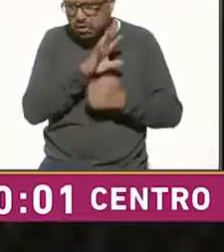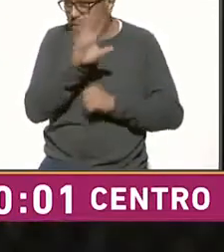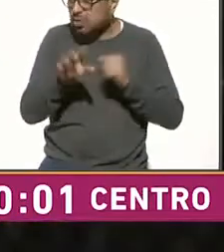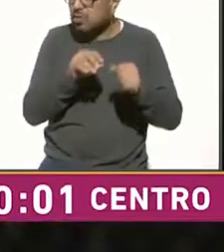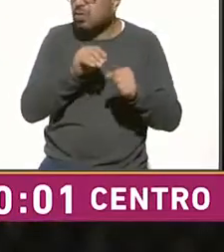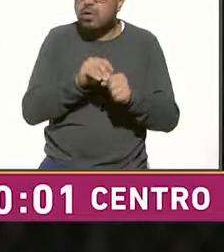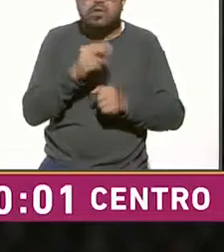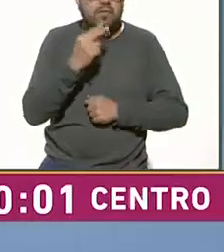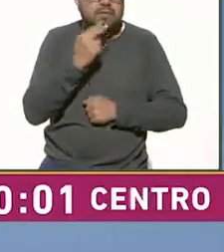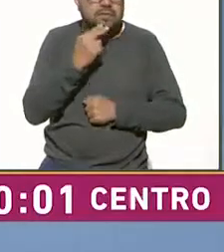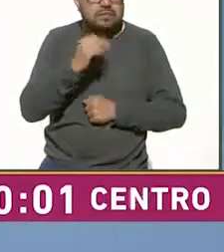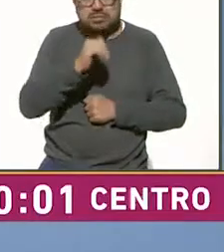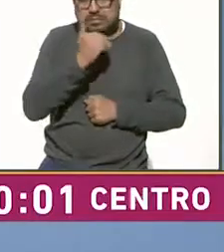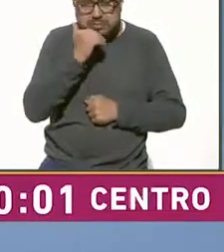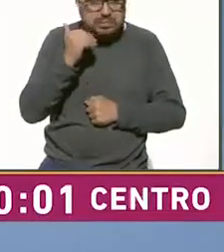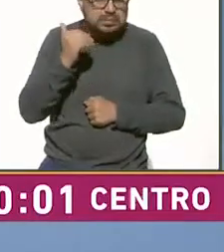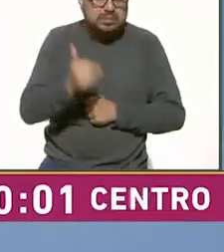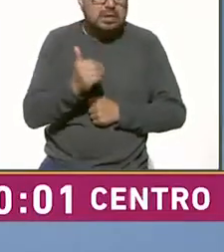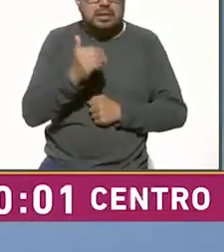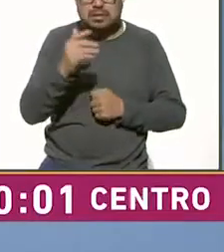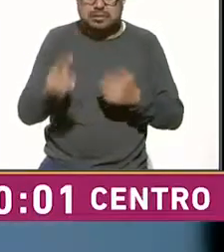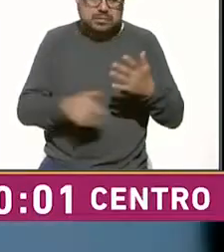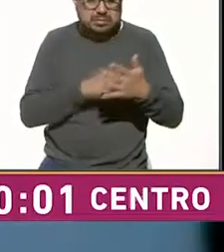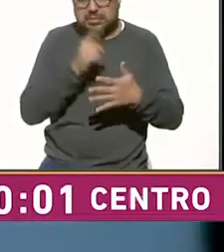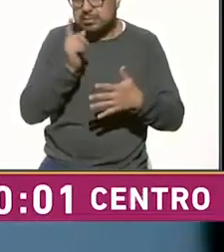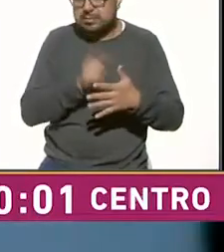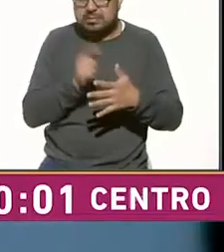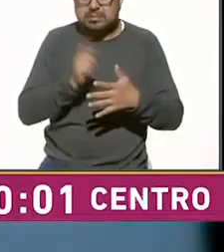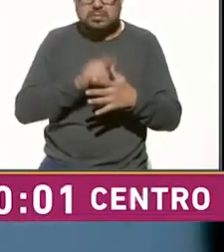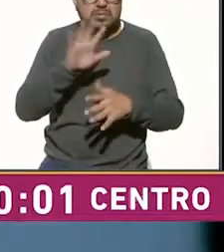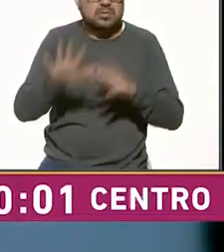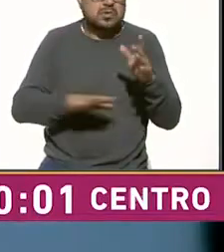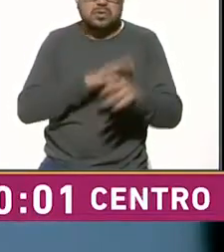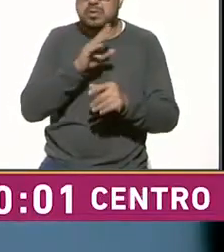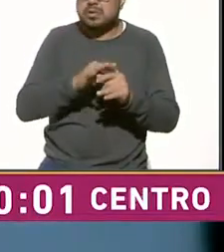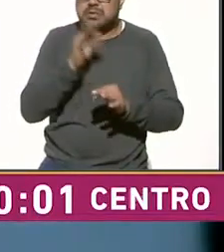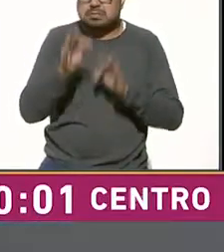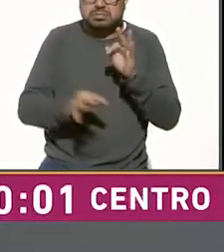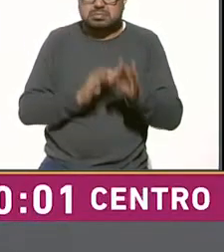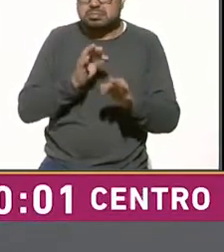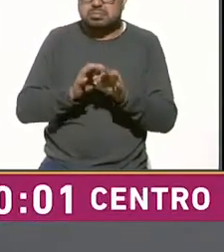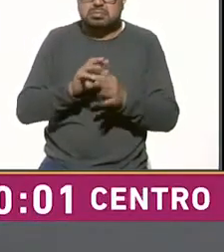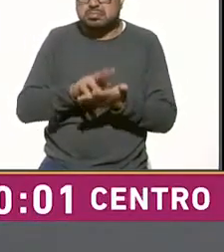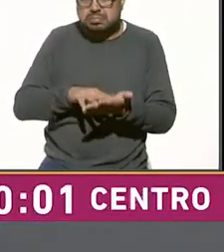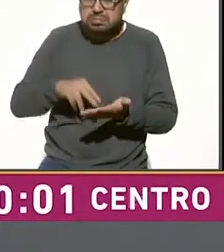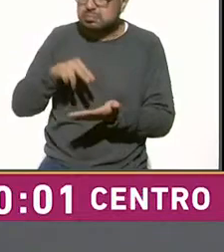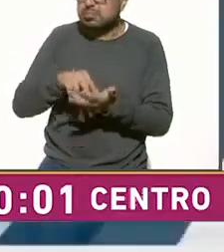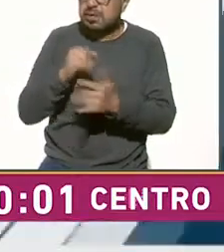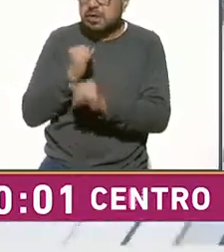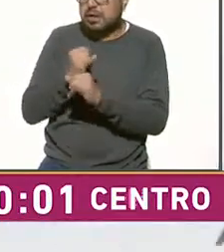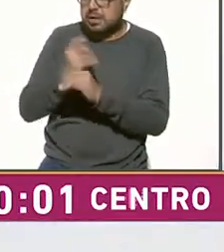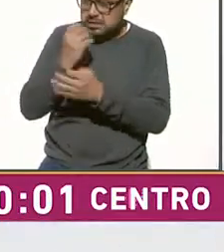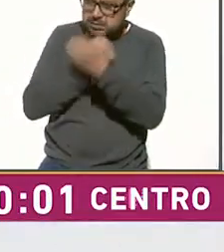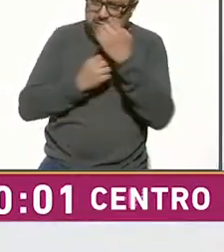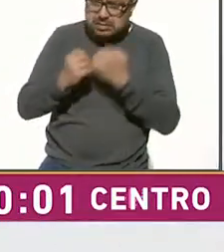correctamente. Paso 5. Todo está listo. Preséntate a tu examen en línea.